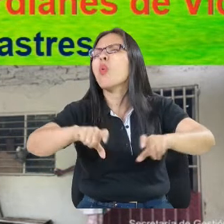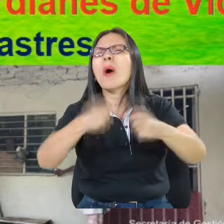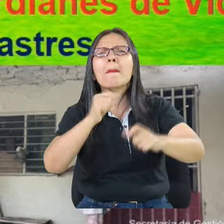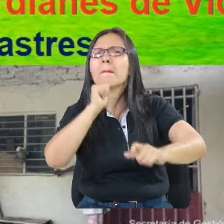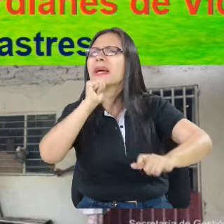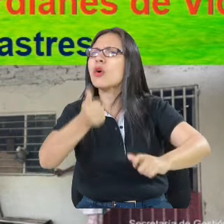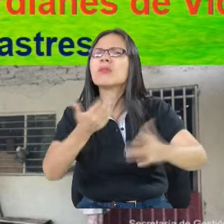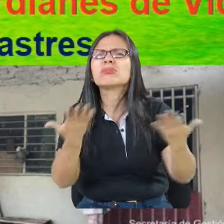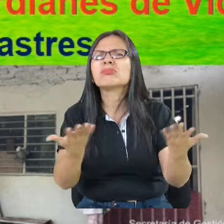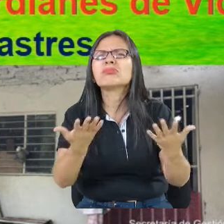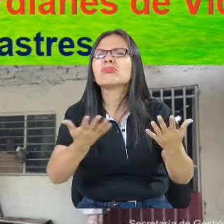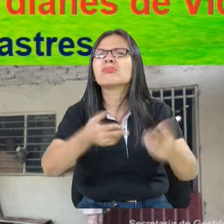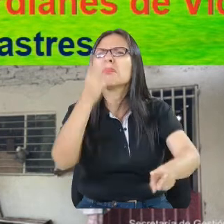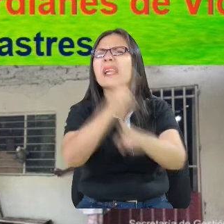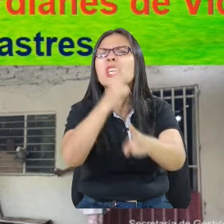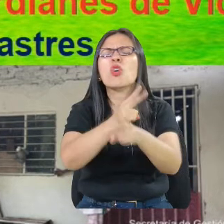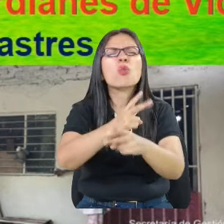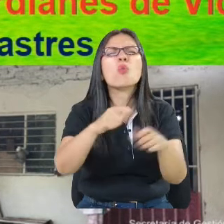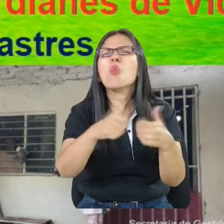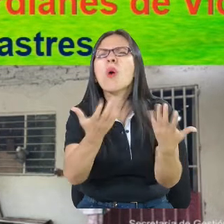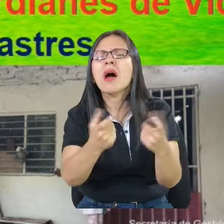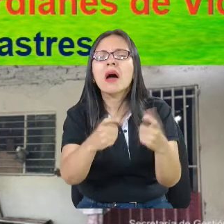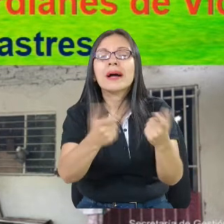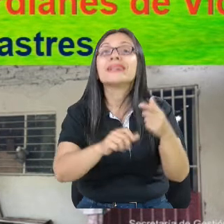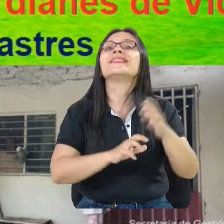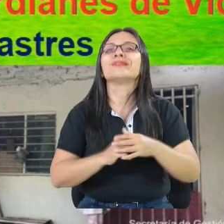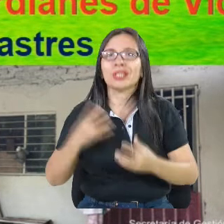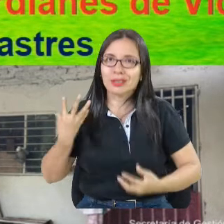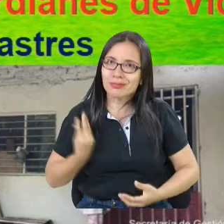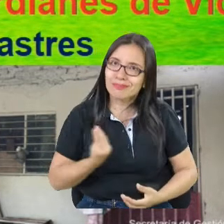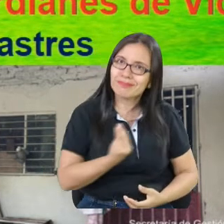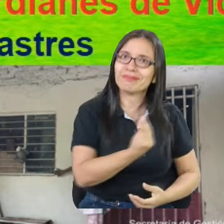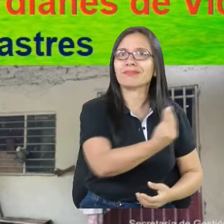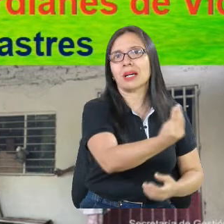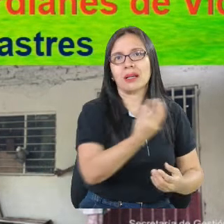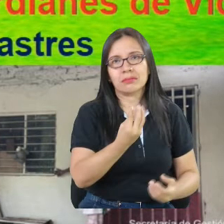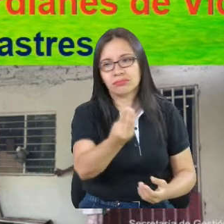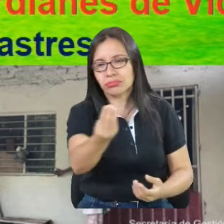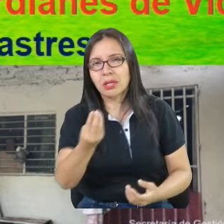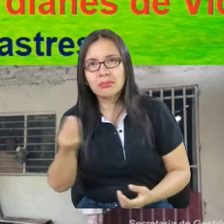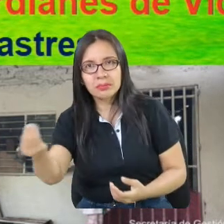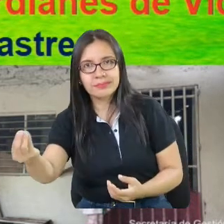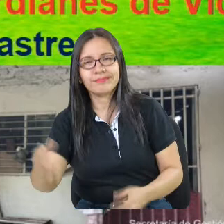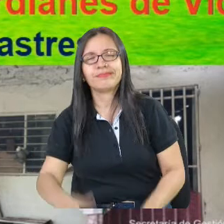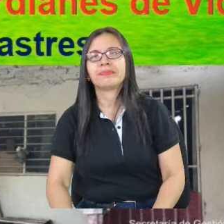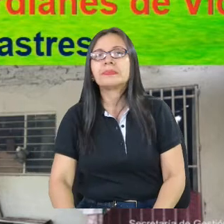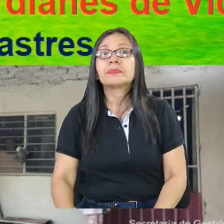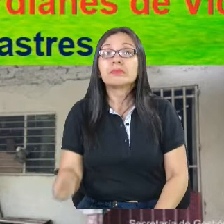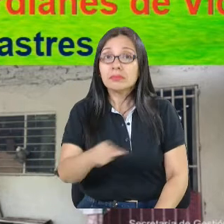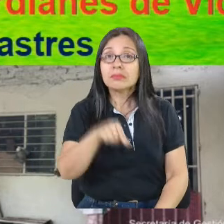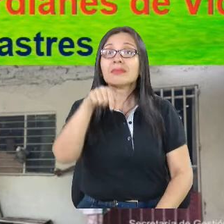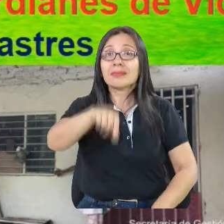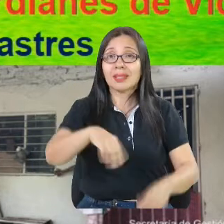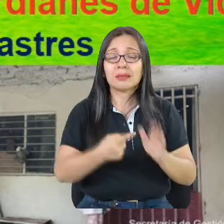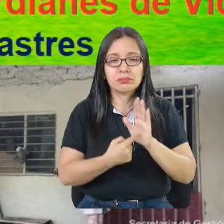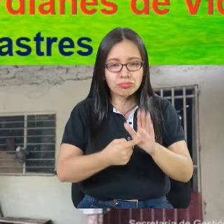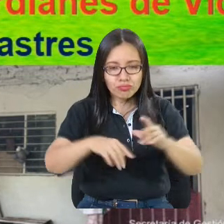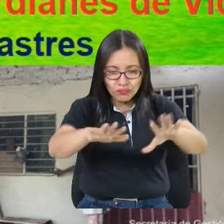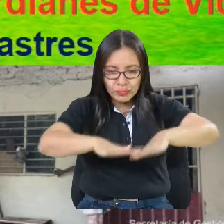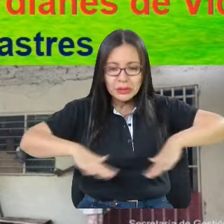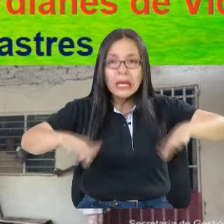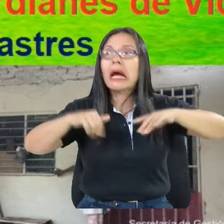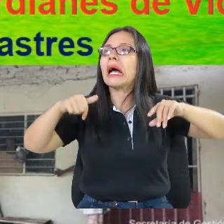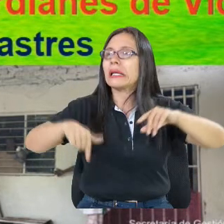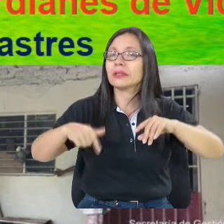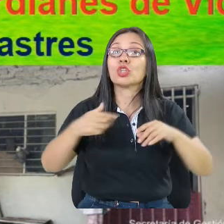a la comunidad con estos mapas y los socializamos y hacemos un ejercicio de cartografía social. Y ellos nos dicen, sí, aquí se ha inundado,